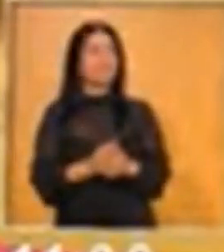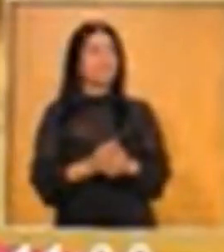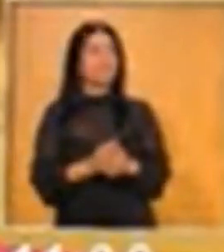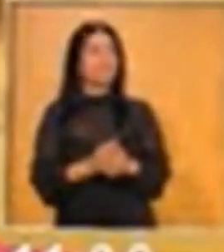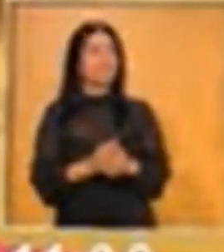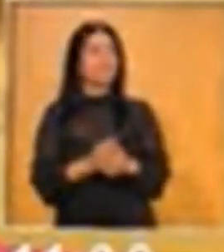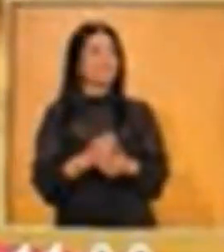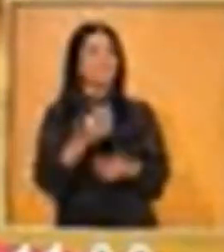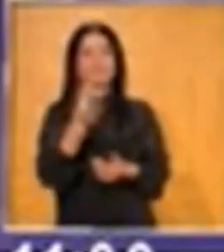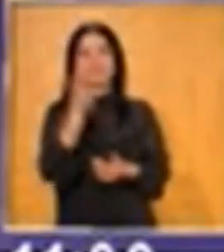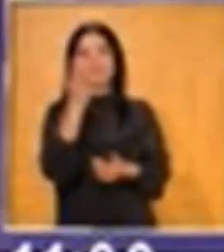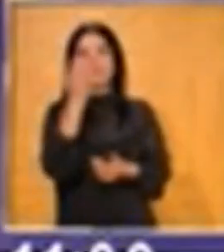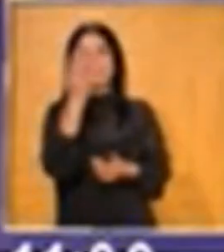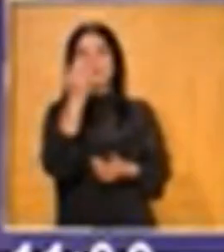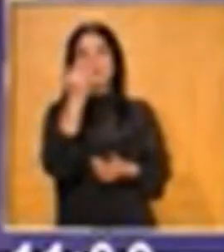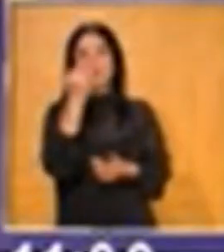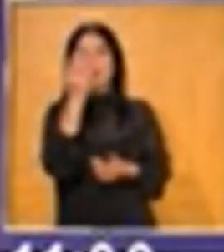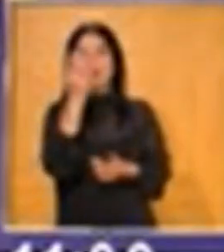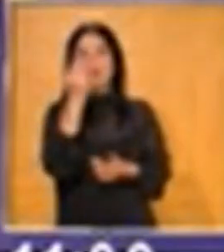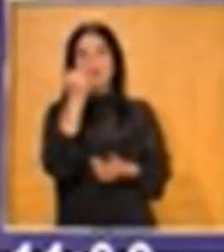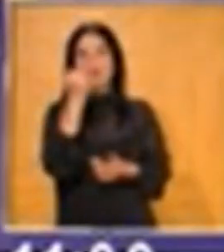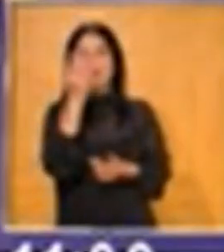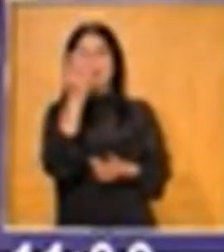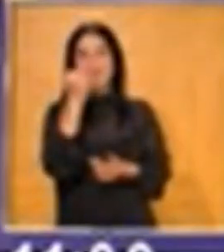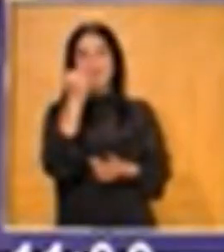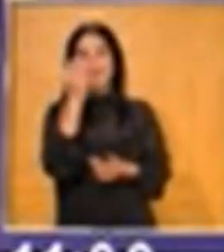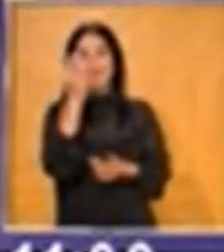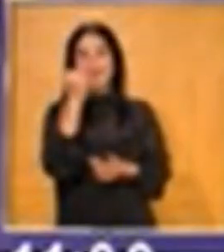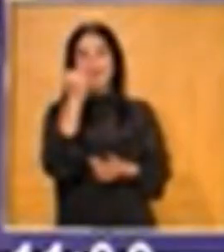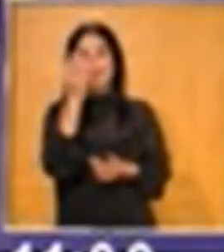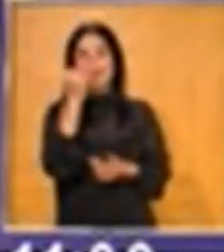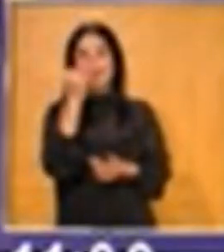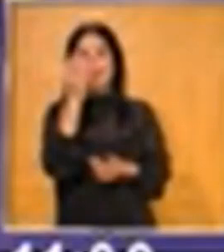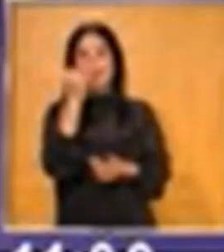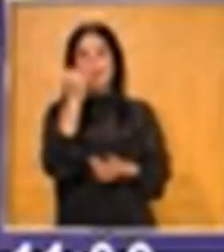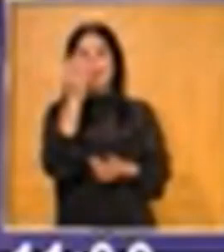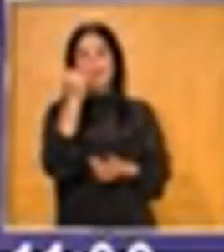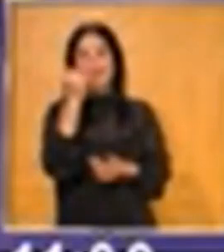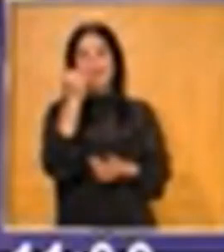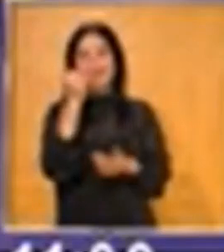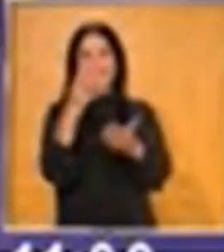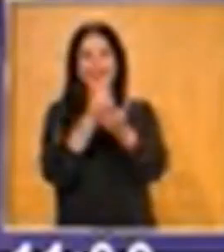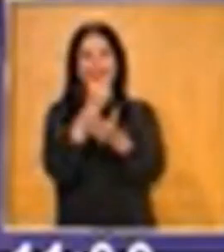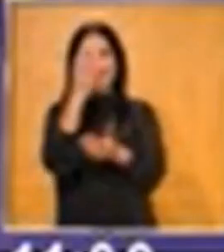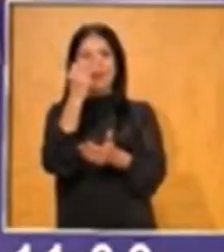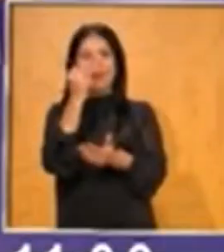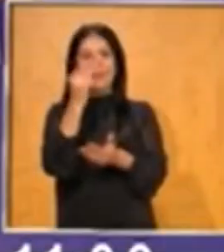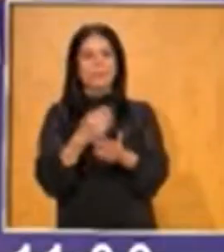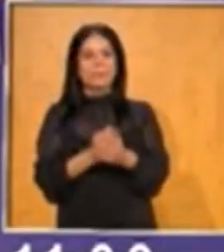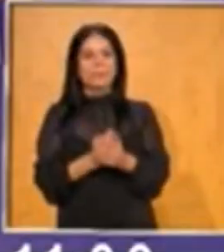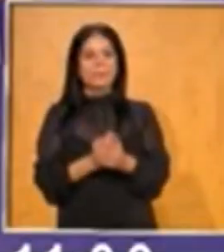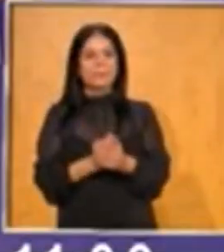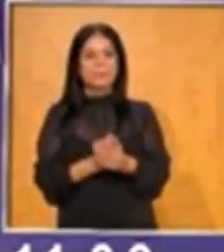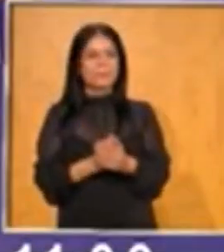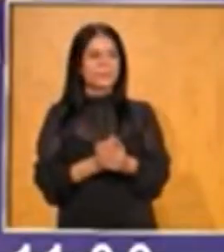¿Qué pasó? Me pasé. A ver, pero no gana hasta que cambie por centenas. Le doy una de diez, me da uno. Ok. Y ahora sí, ¿tiene